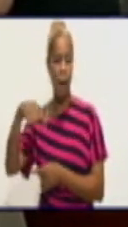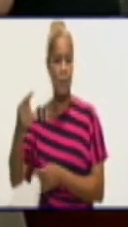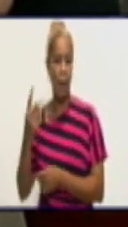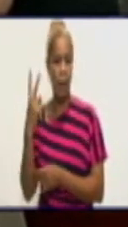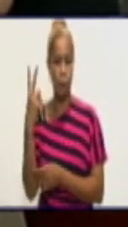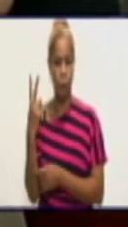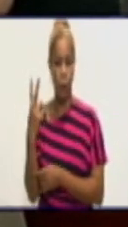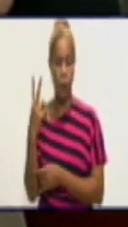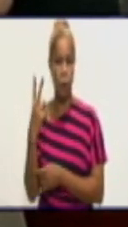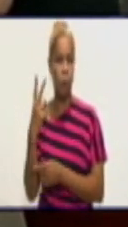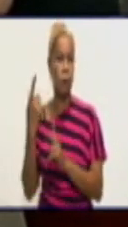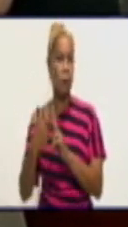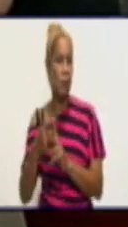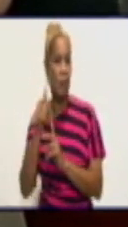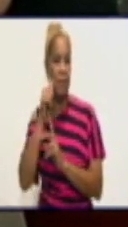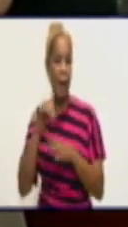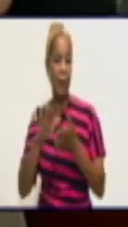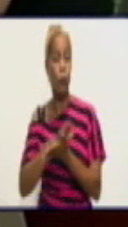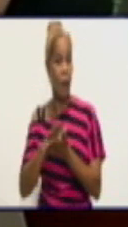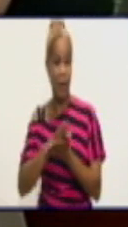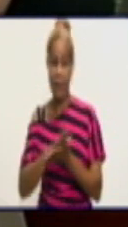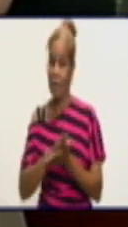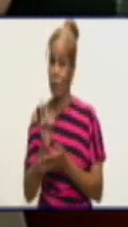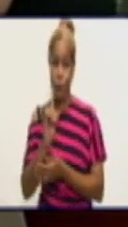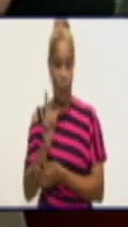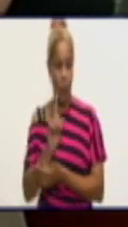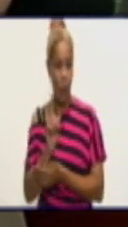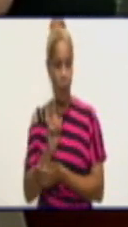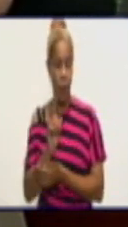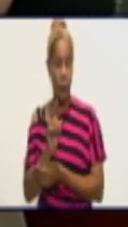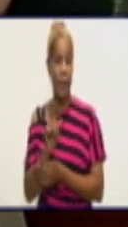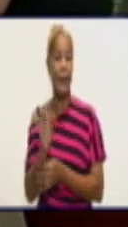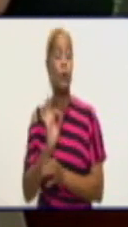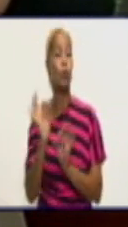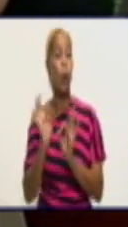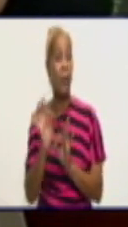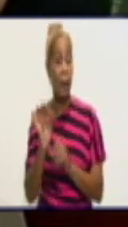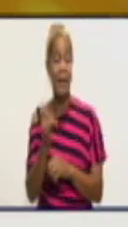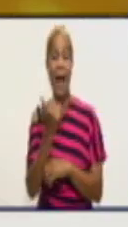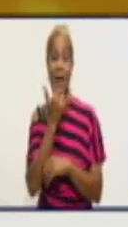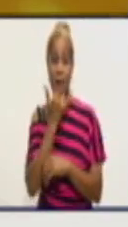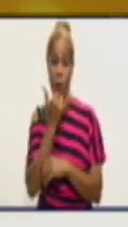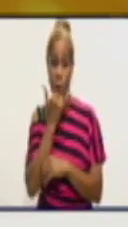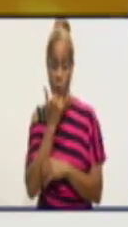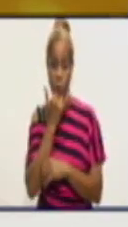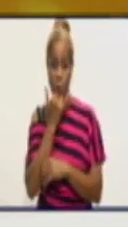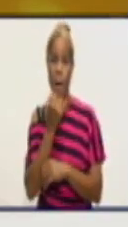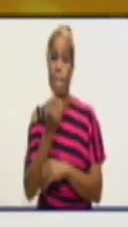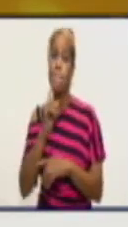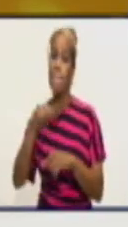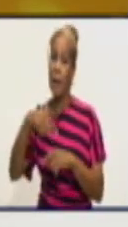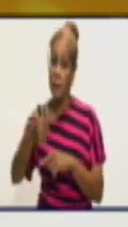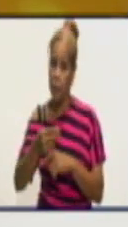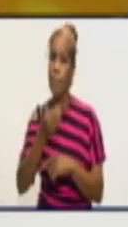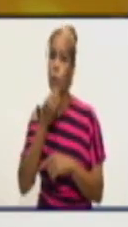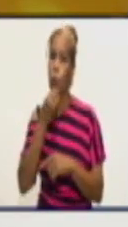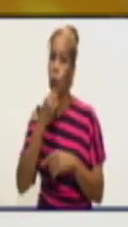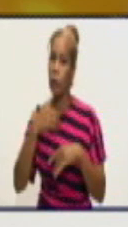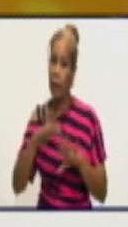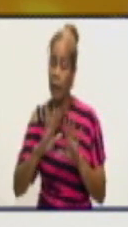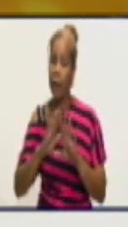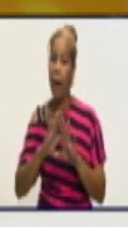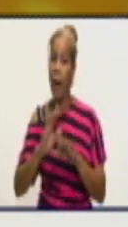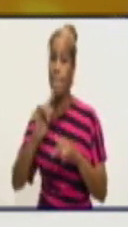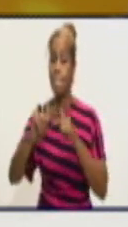el sábado no tengamos ninguno. Eso no quiere decir nada. No, para nada. Mañana pudiera ser un poquito mayor que esto. Sí, la